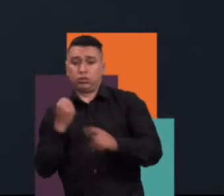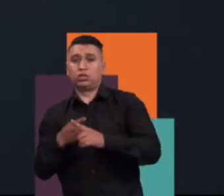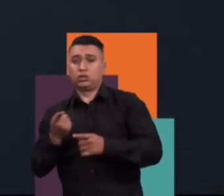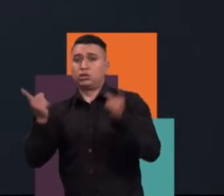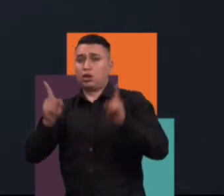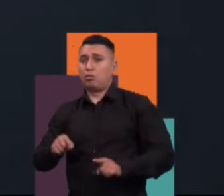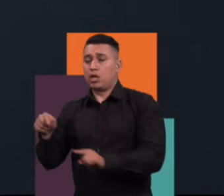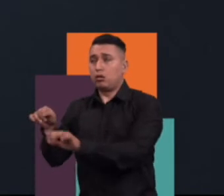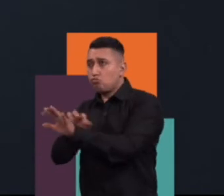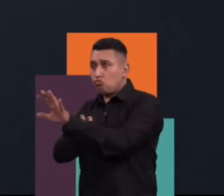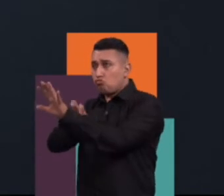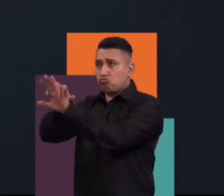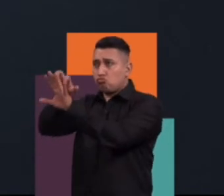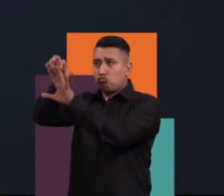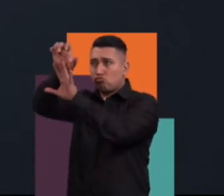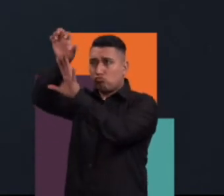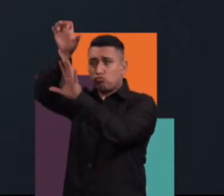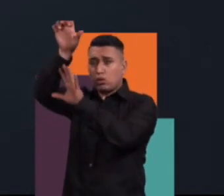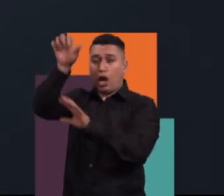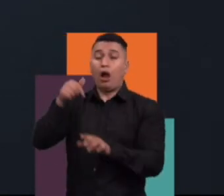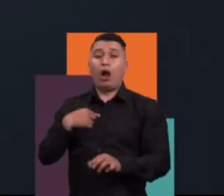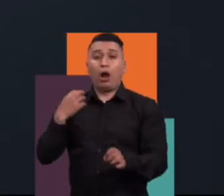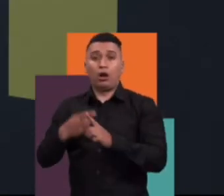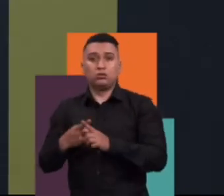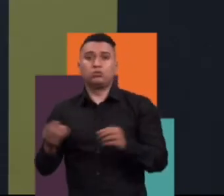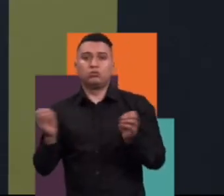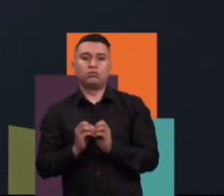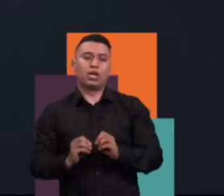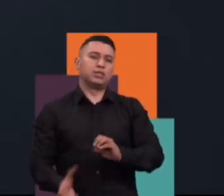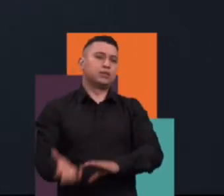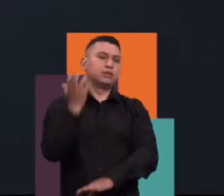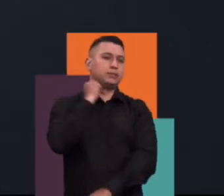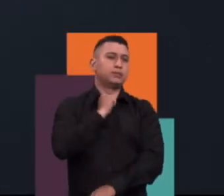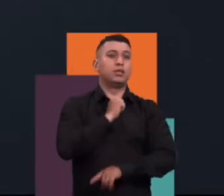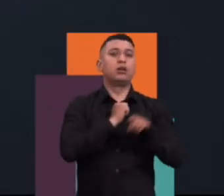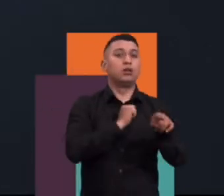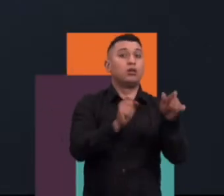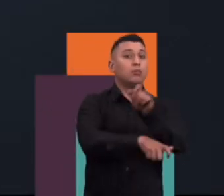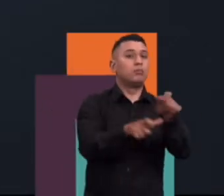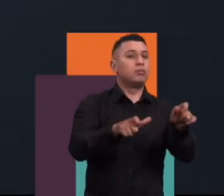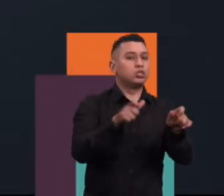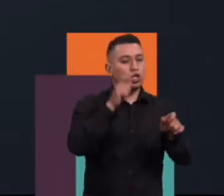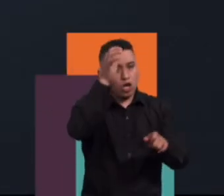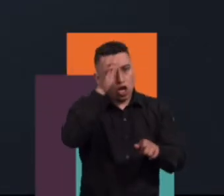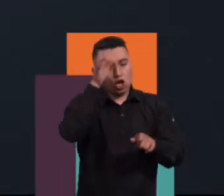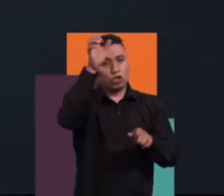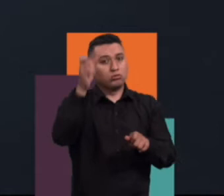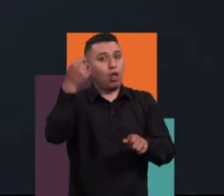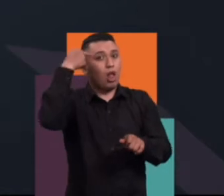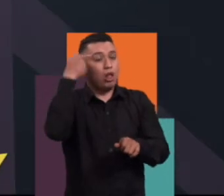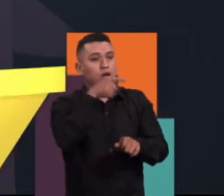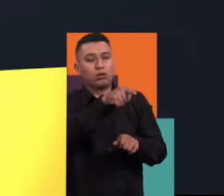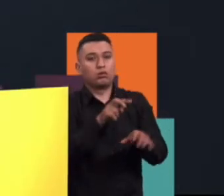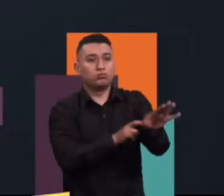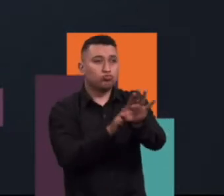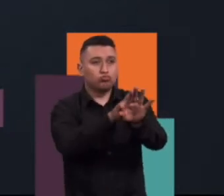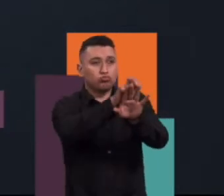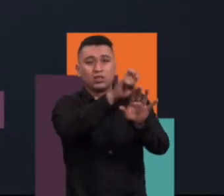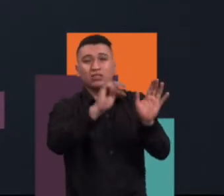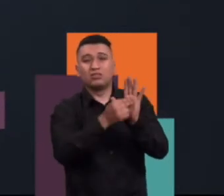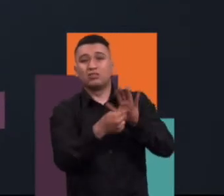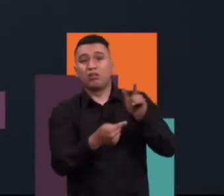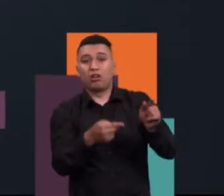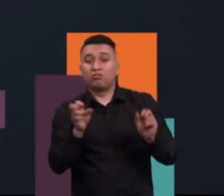hippies, personas muy, había como un problema de identificación social, como marginados,